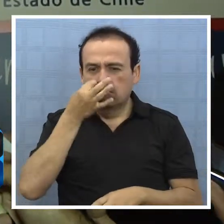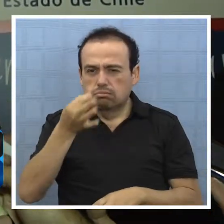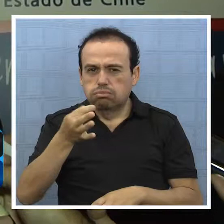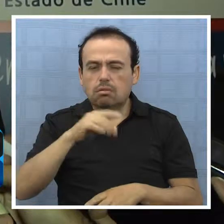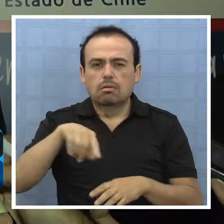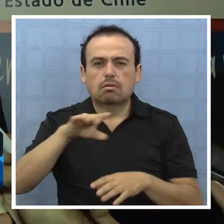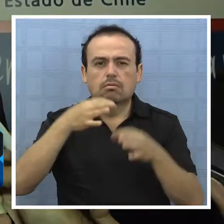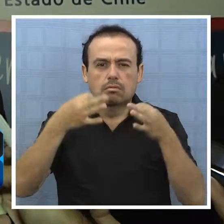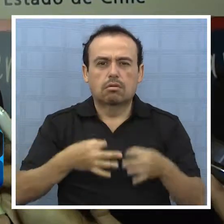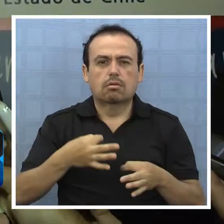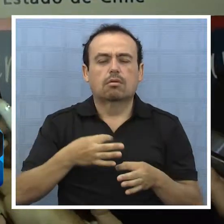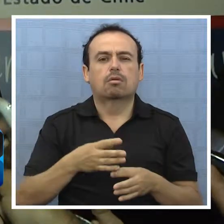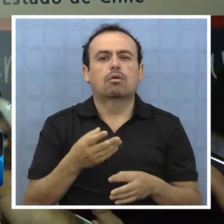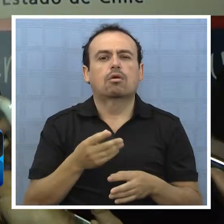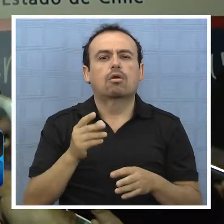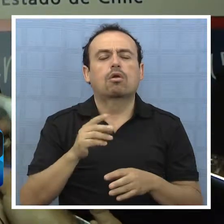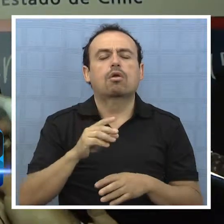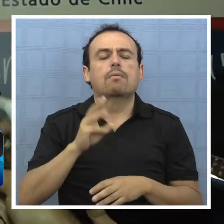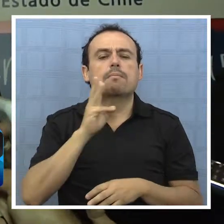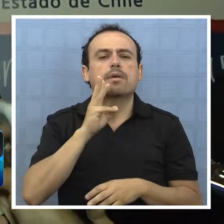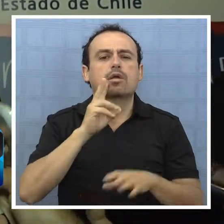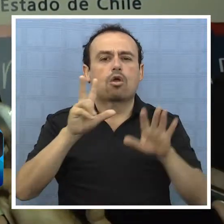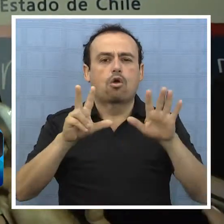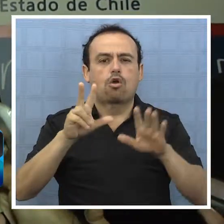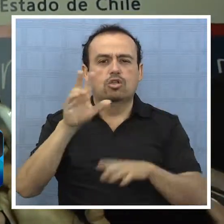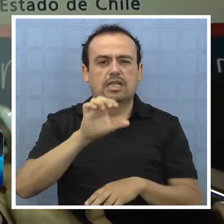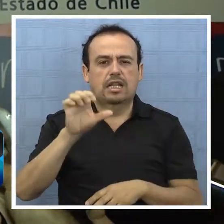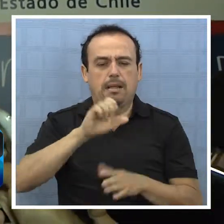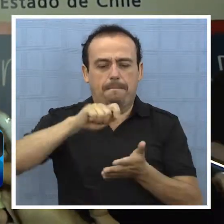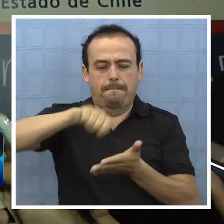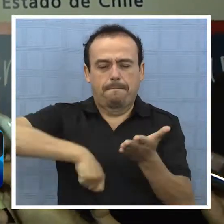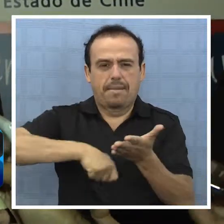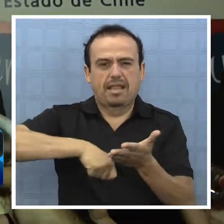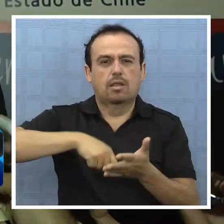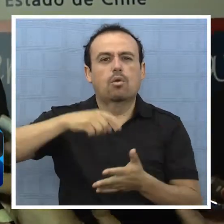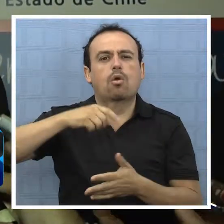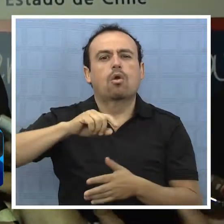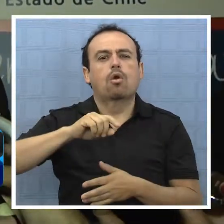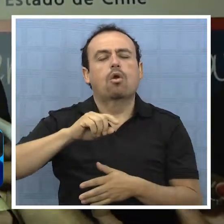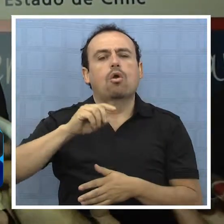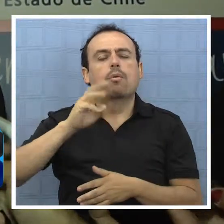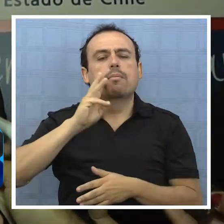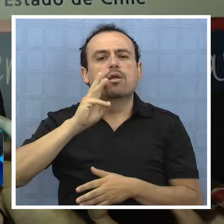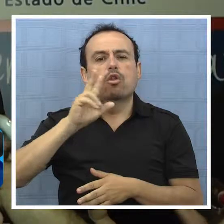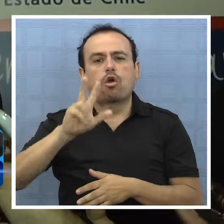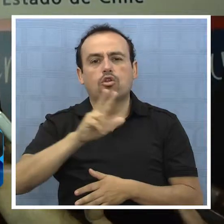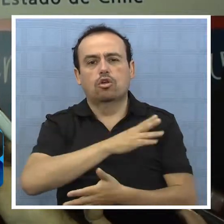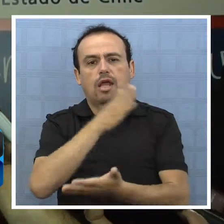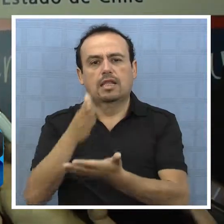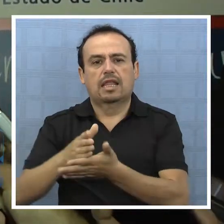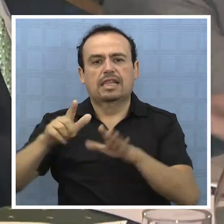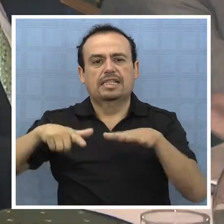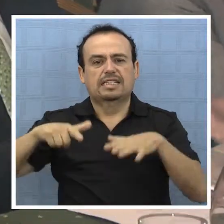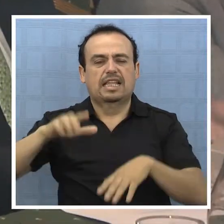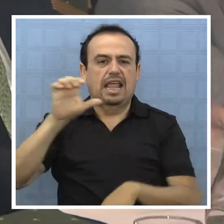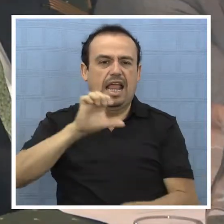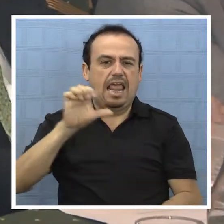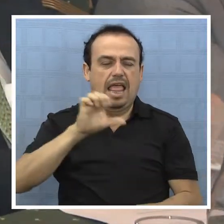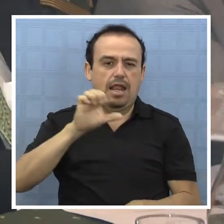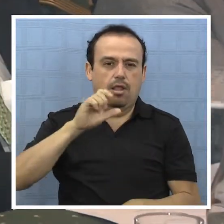selección el miércoles 8 de enero, y la matrícula del miércoles 8 al viernes 17 de enero.